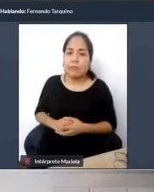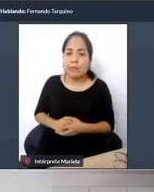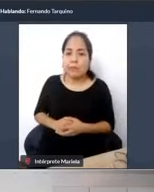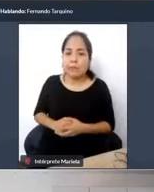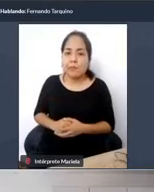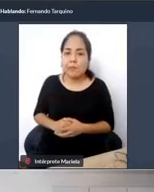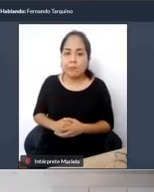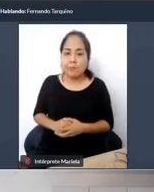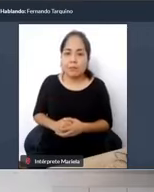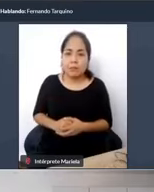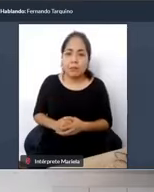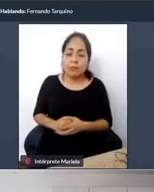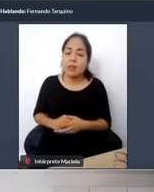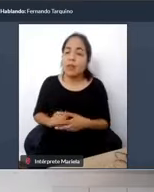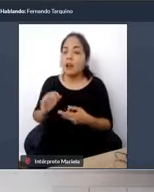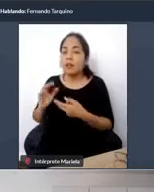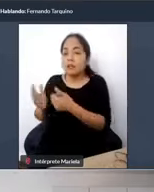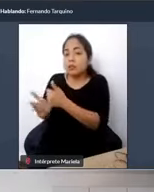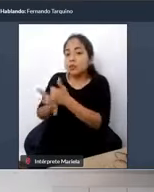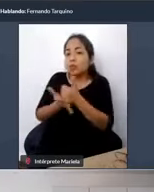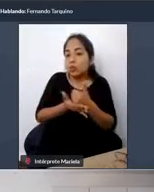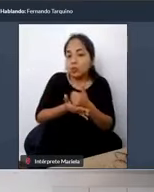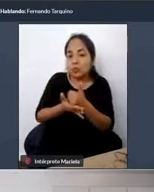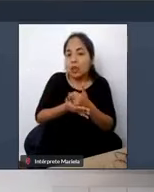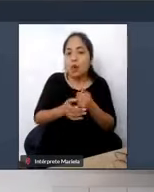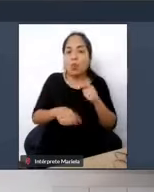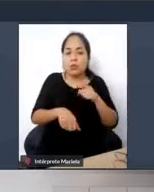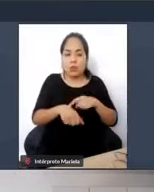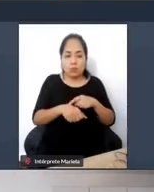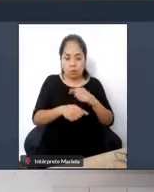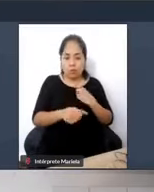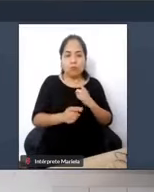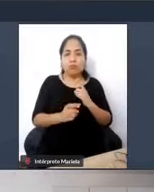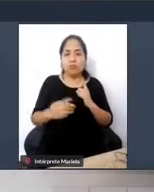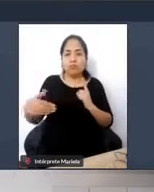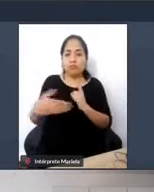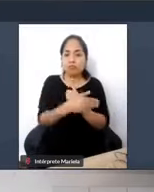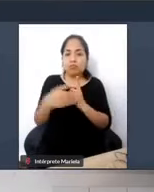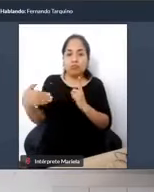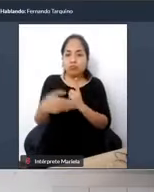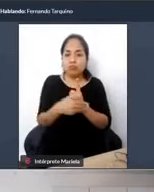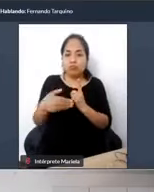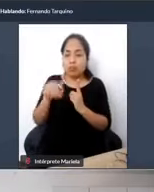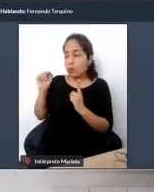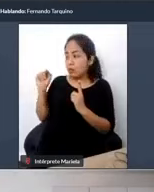poder acceder a un tiempo de cruce semafórico, ¿no?